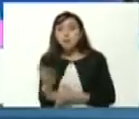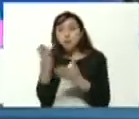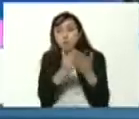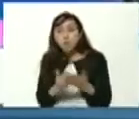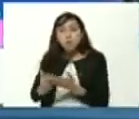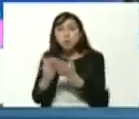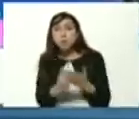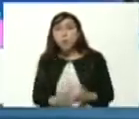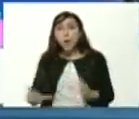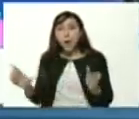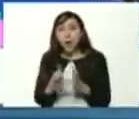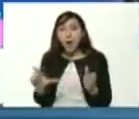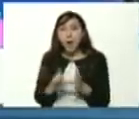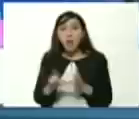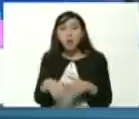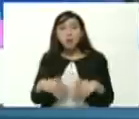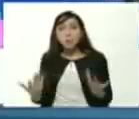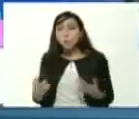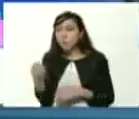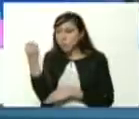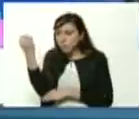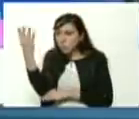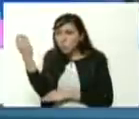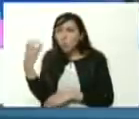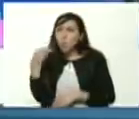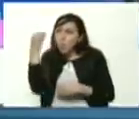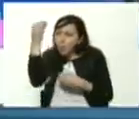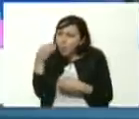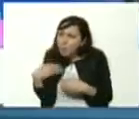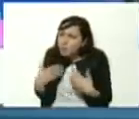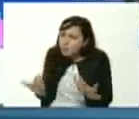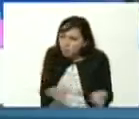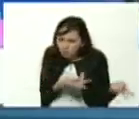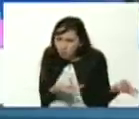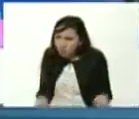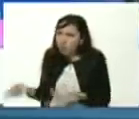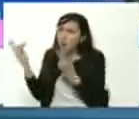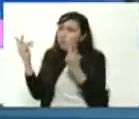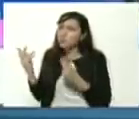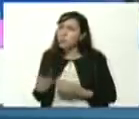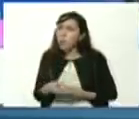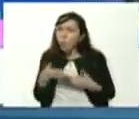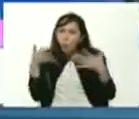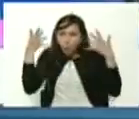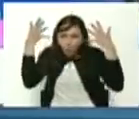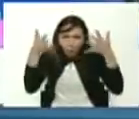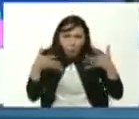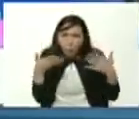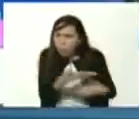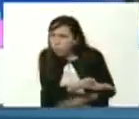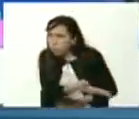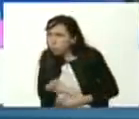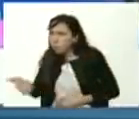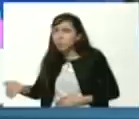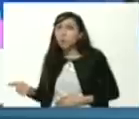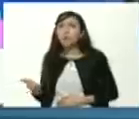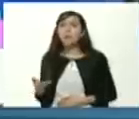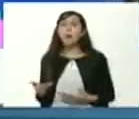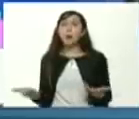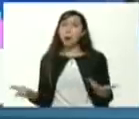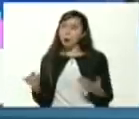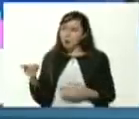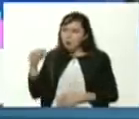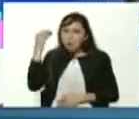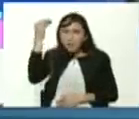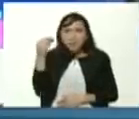de educación media nos diera su opinión Angerly su orientación la expectativa que